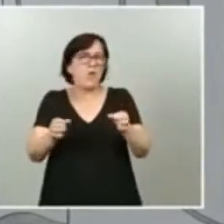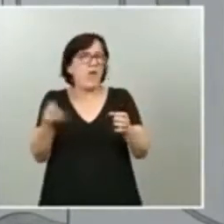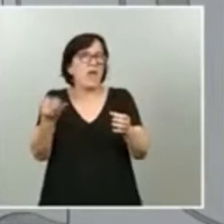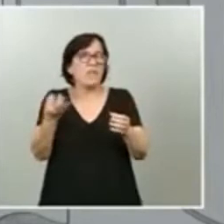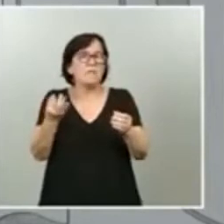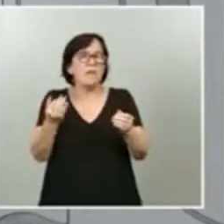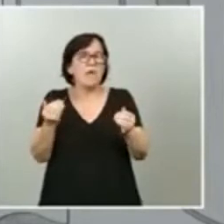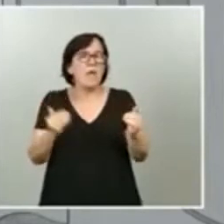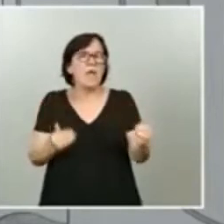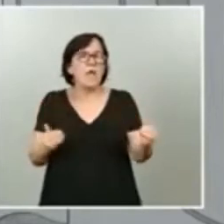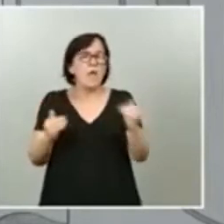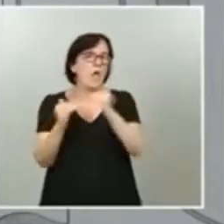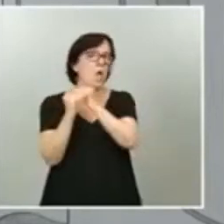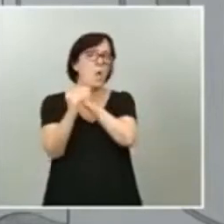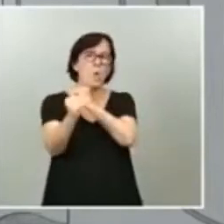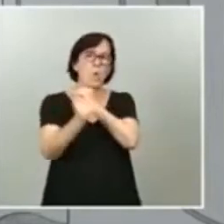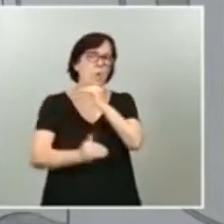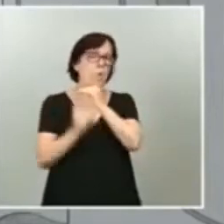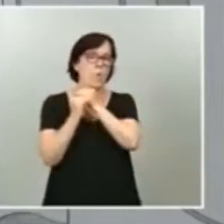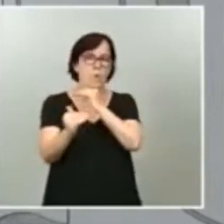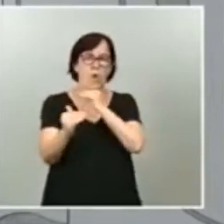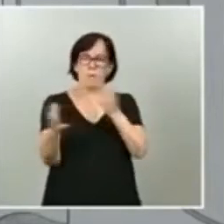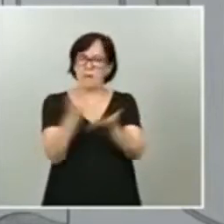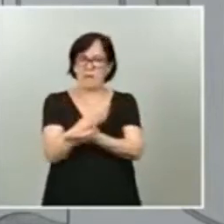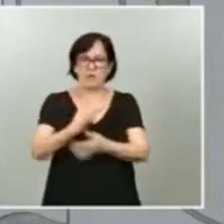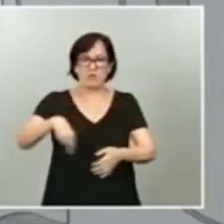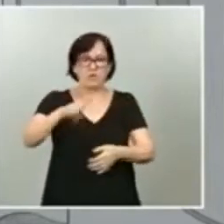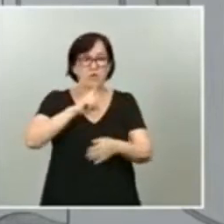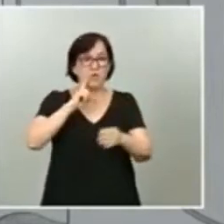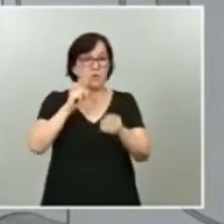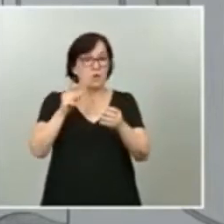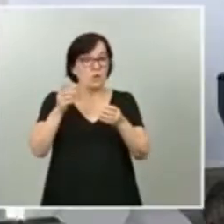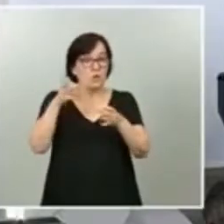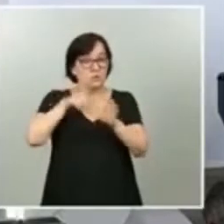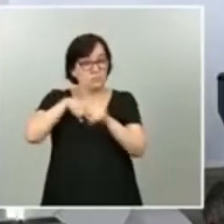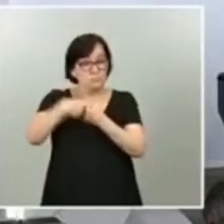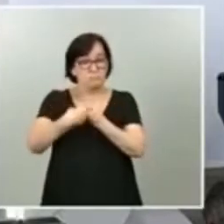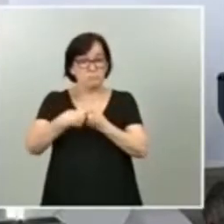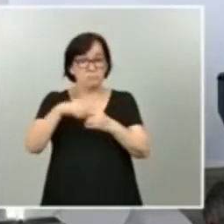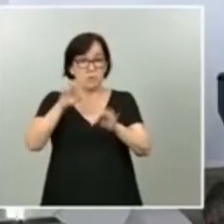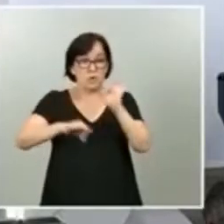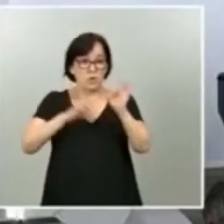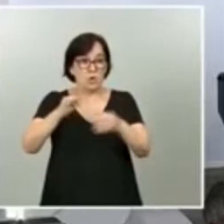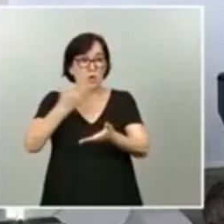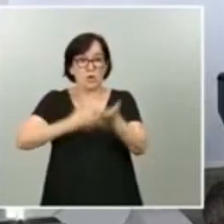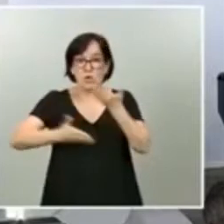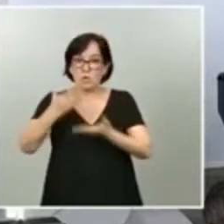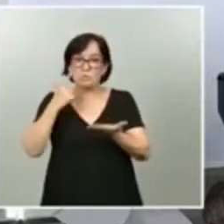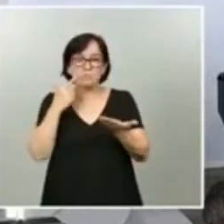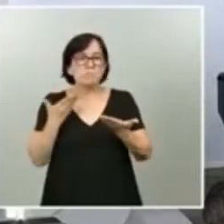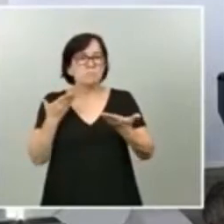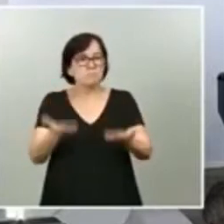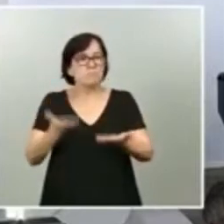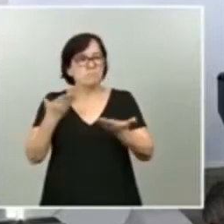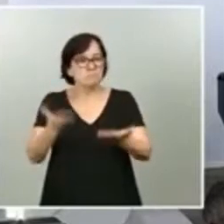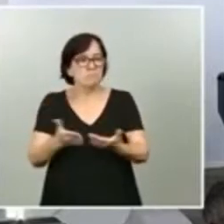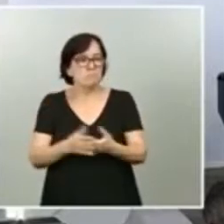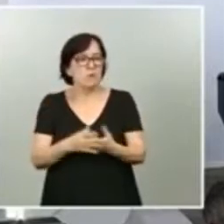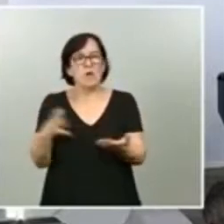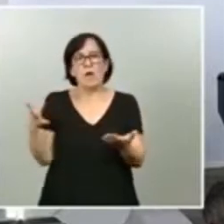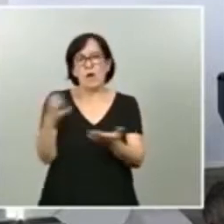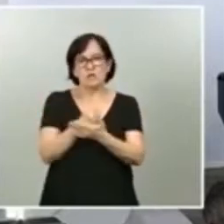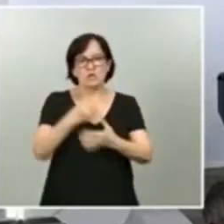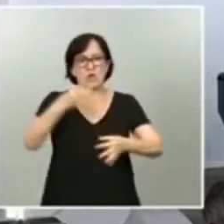este Gobierno y todos los órganos que de él dependen colaboran e incluso hacen auxilio activo a todos los tribunales de